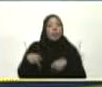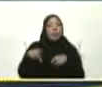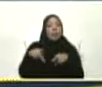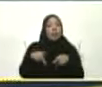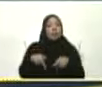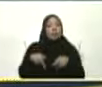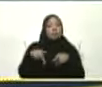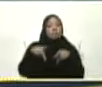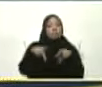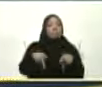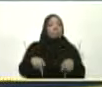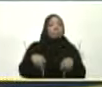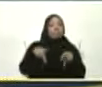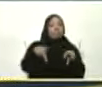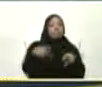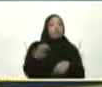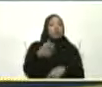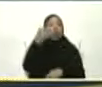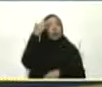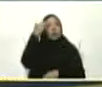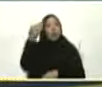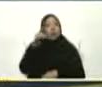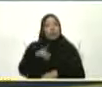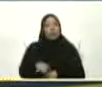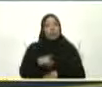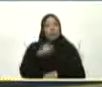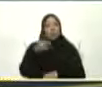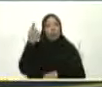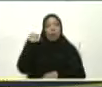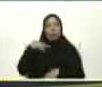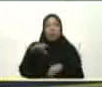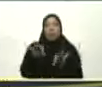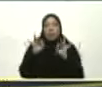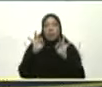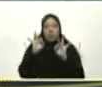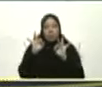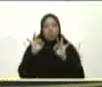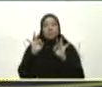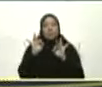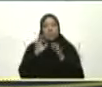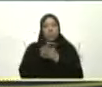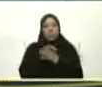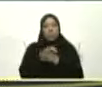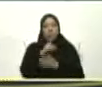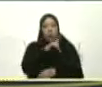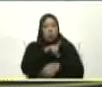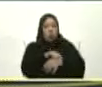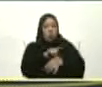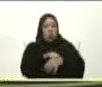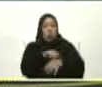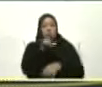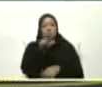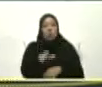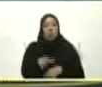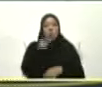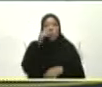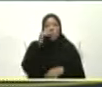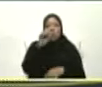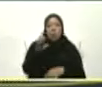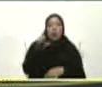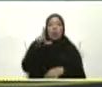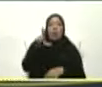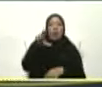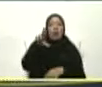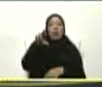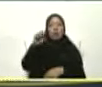Bueno Yo quiero saludar De manera muy especial A el doctor Eber Osorio Rebollero